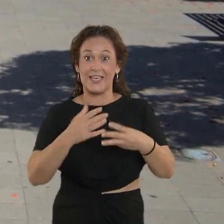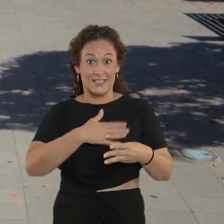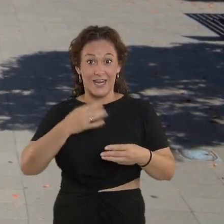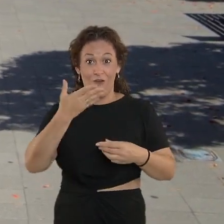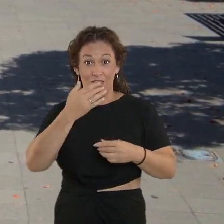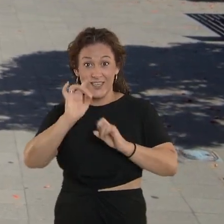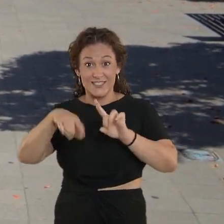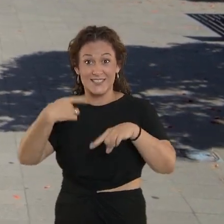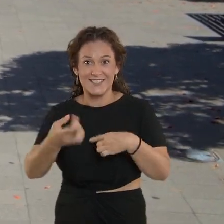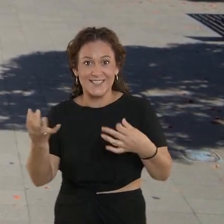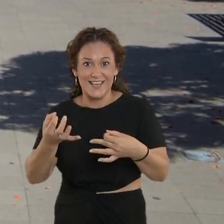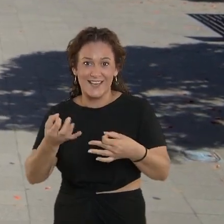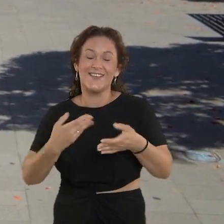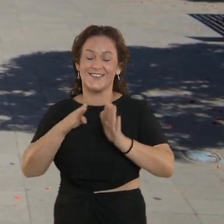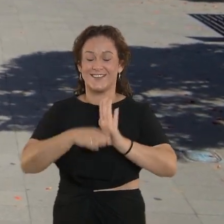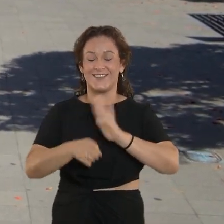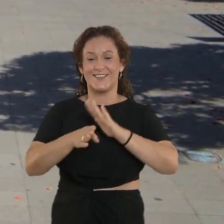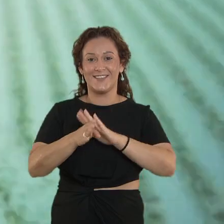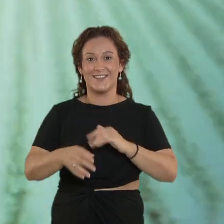conocer los siguientes? Pues venga, que continuamos.